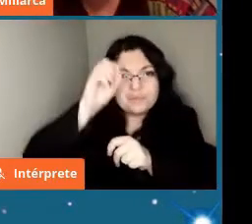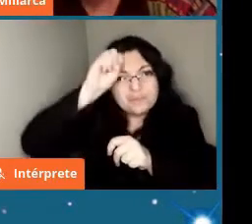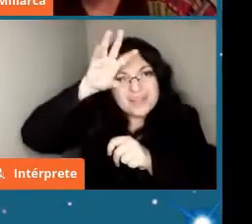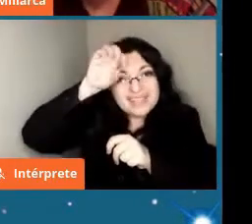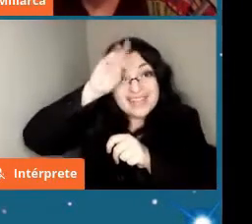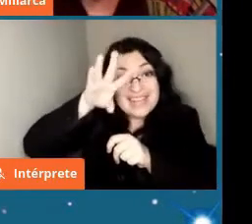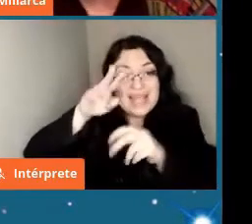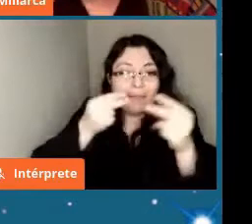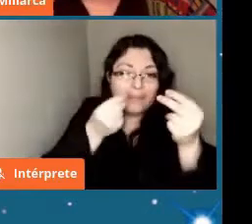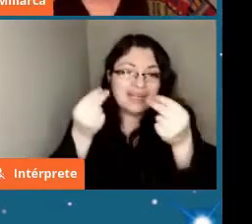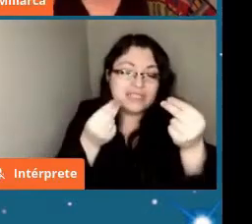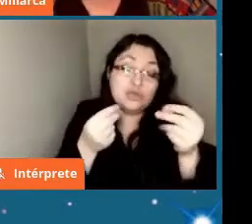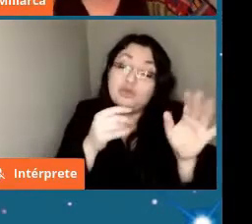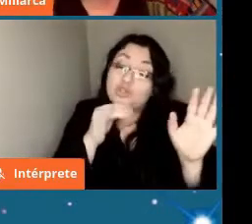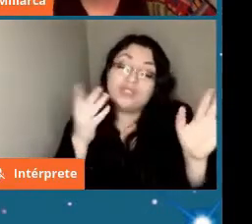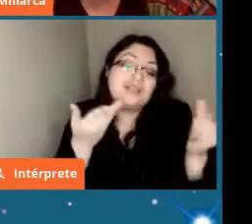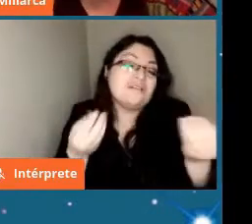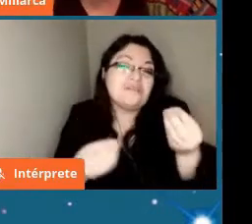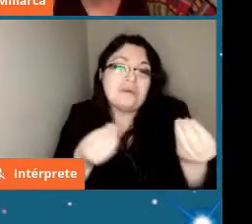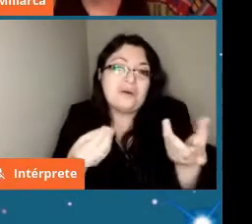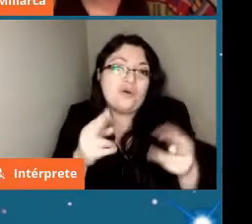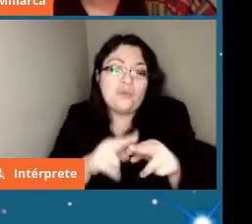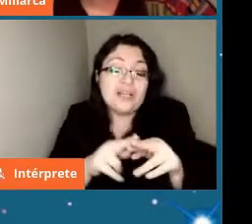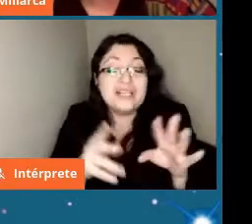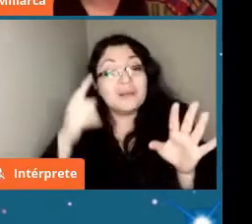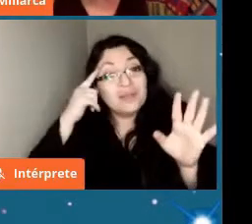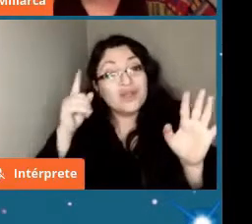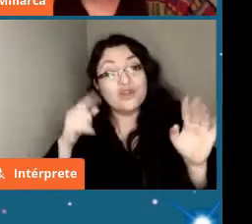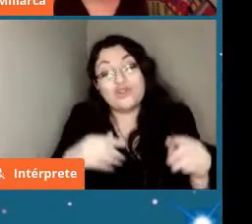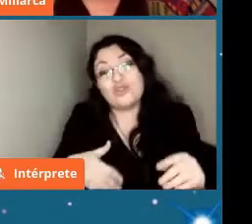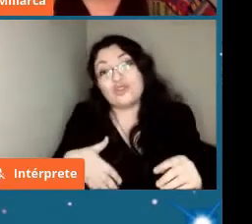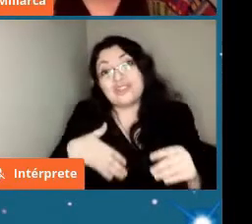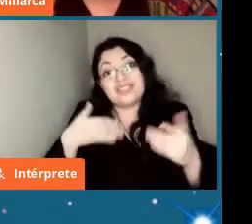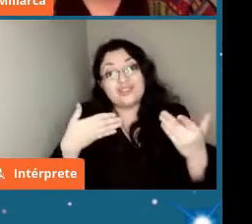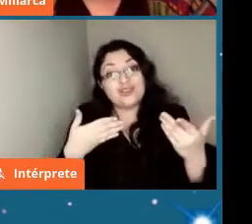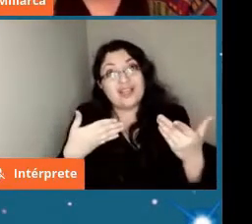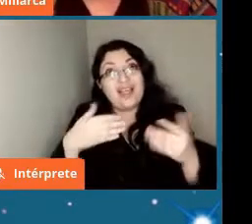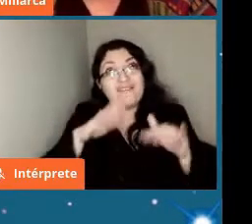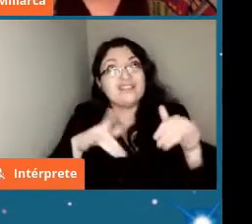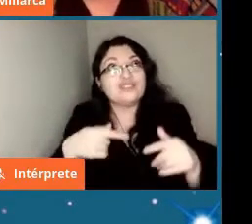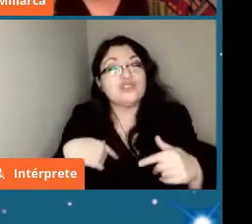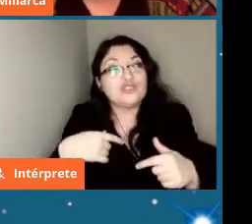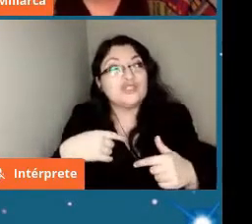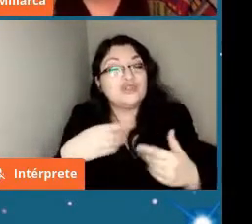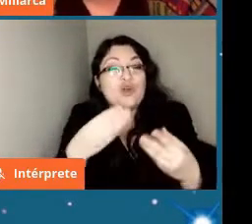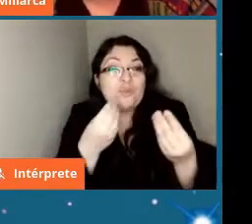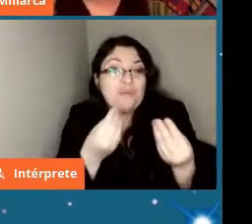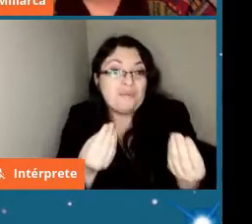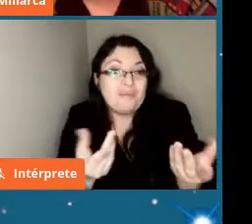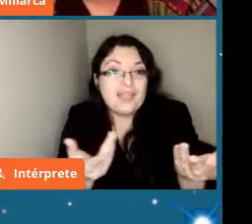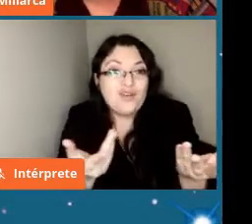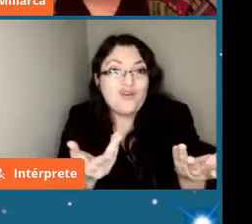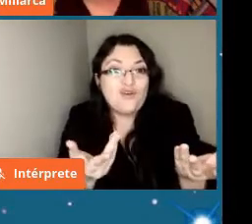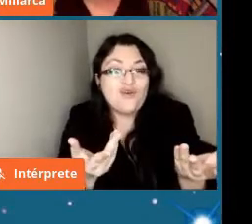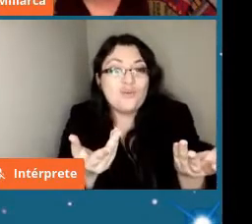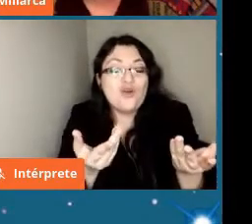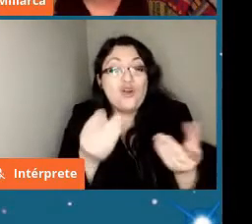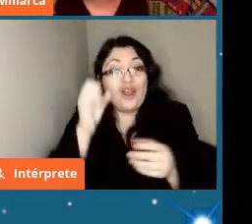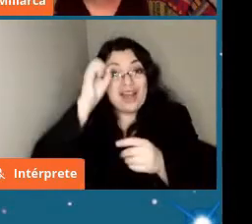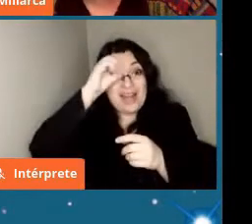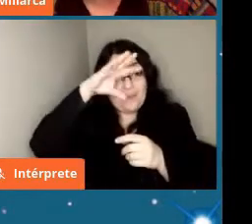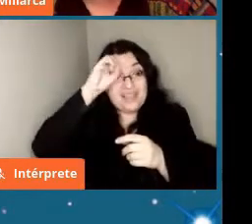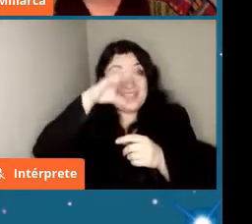a ocurrir pero que yo siento que aunque uno no quiera aunque uno le dé un poco de miedo viendo cómo la minería no ha sido tan